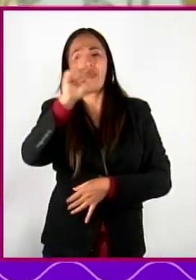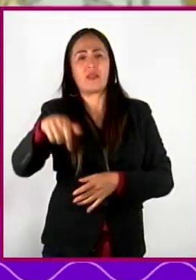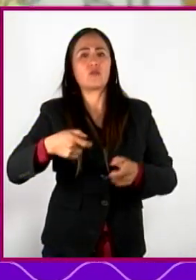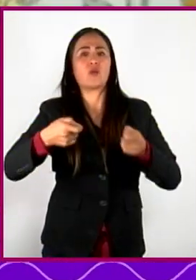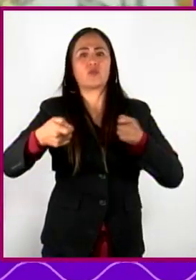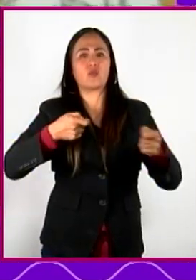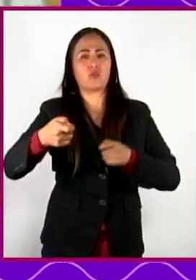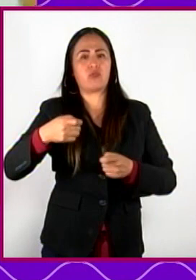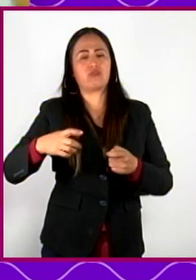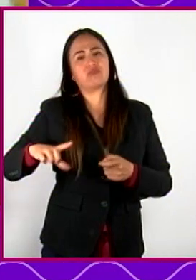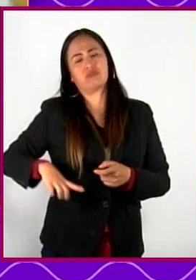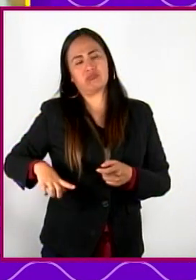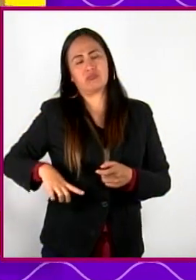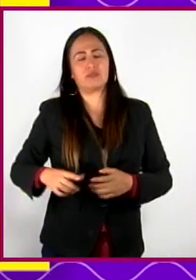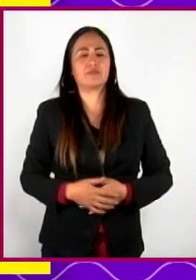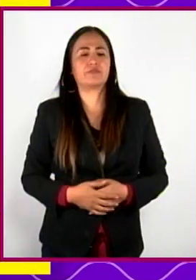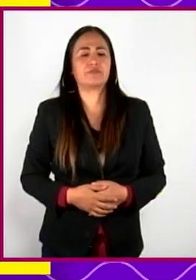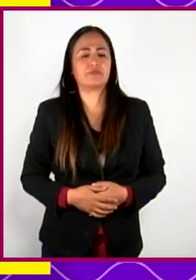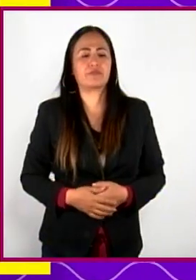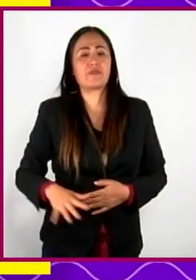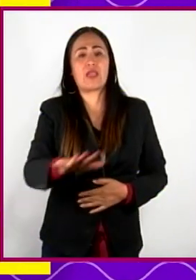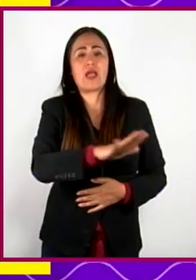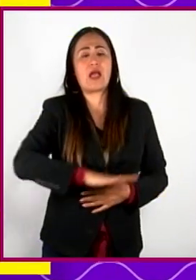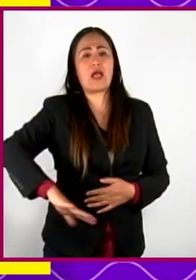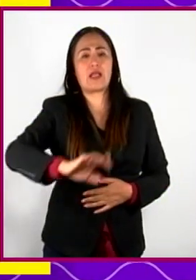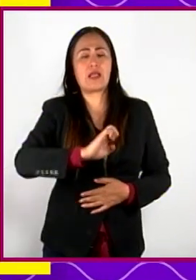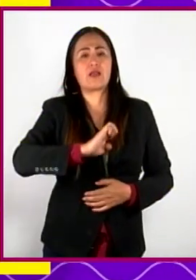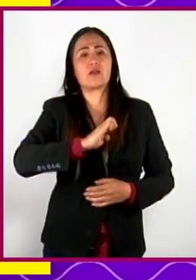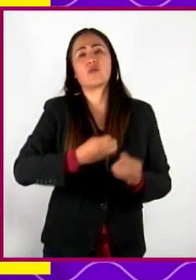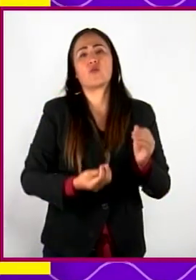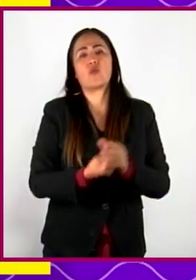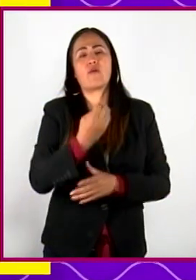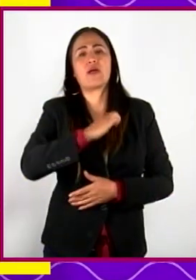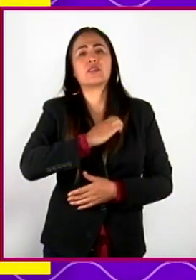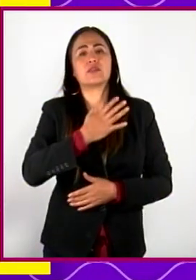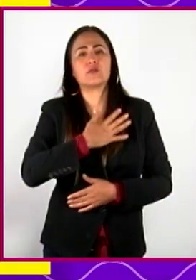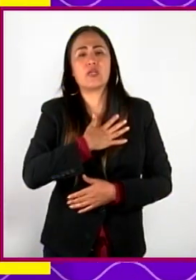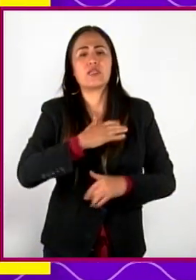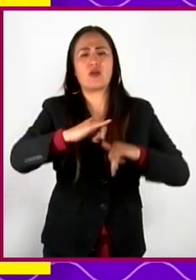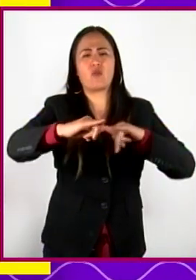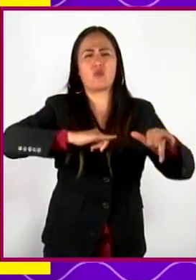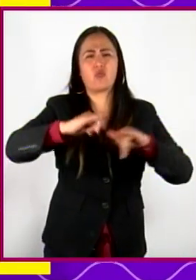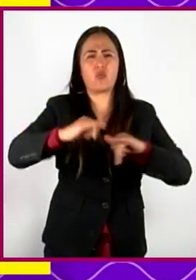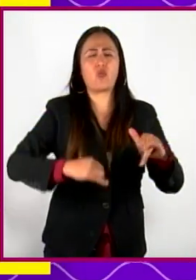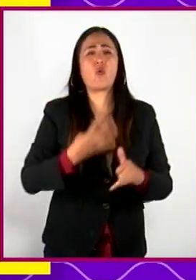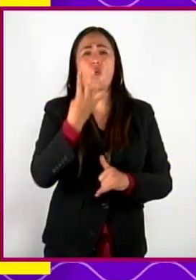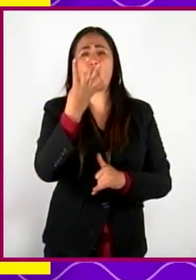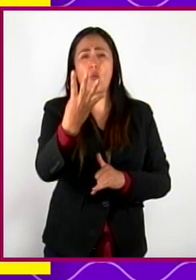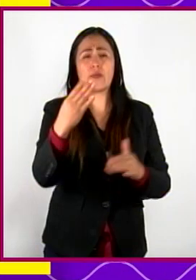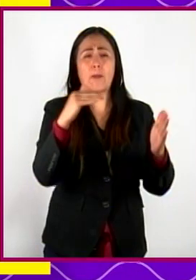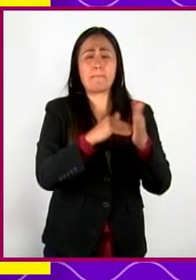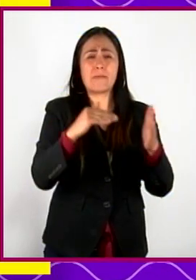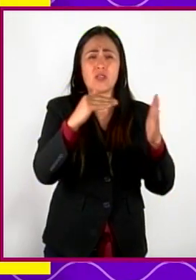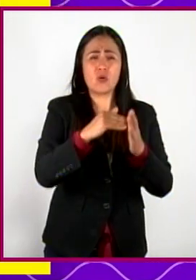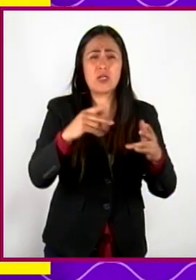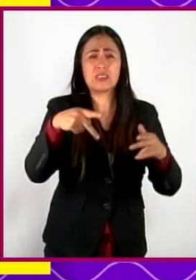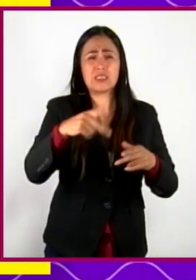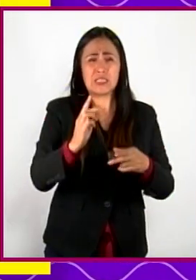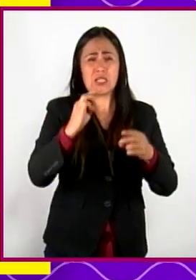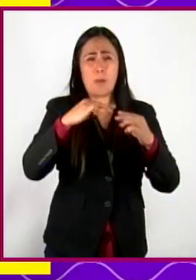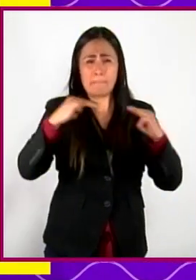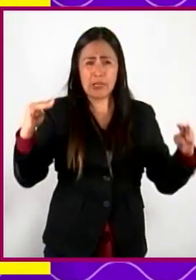El territorio de la Nueva España comprendía una extensión de más de 4 millones de kilómetros cuadrados